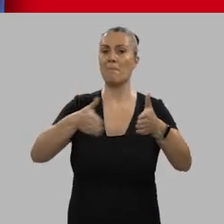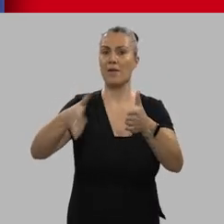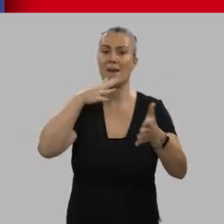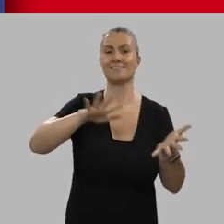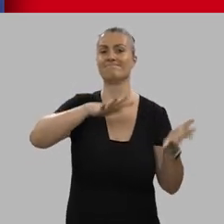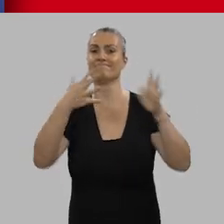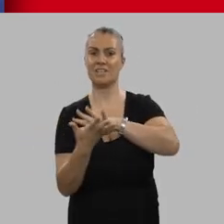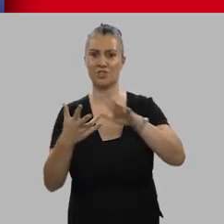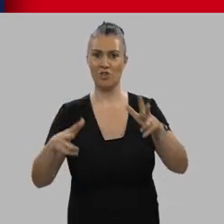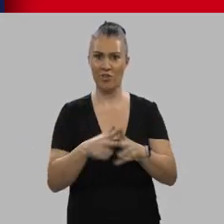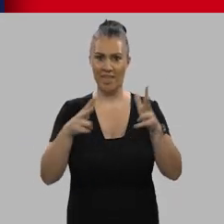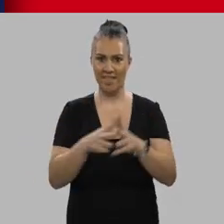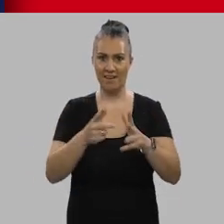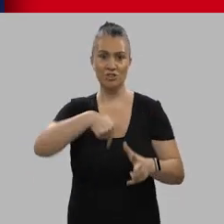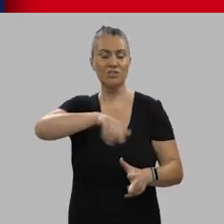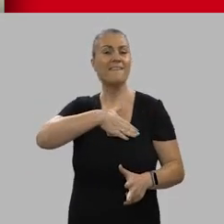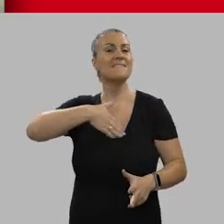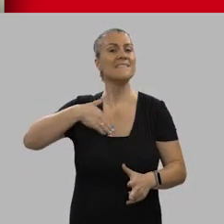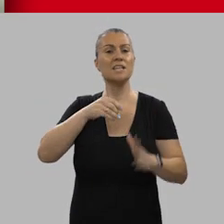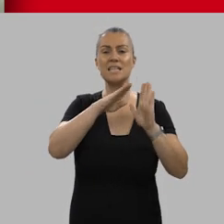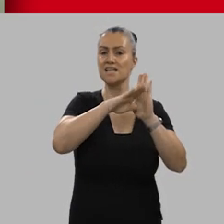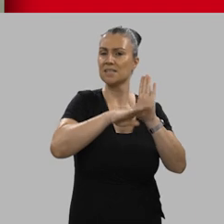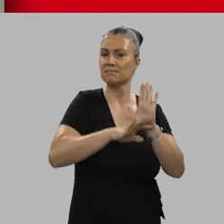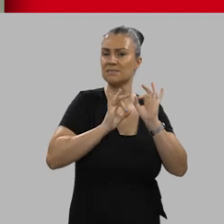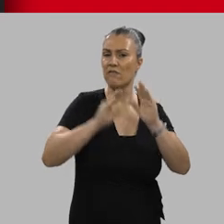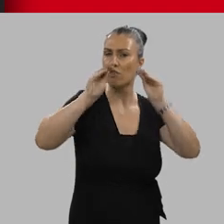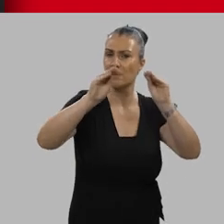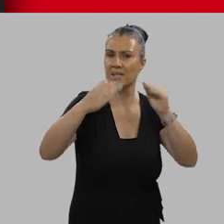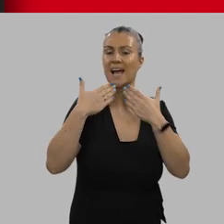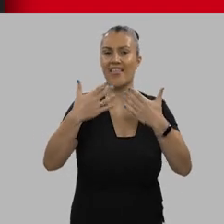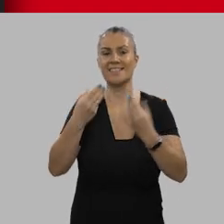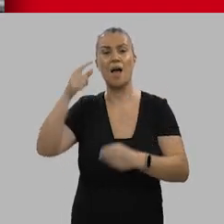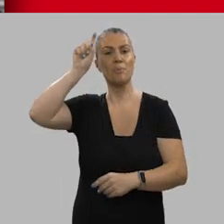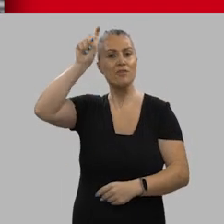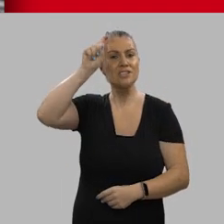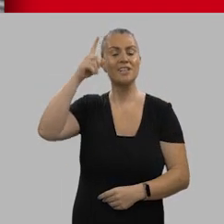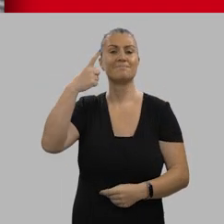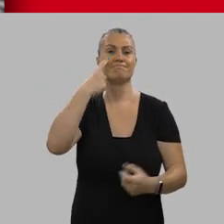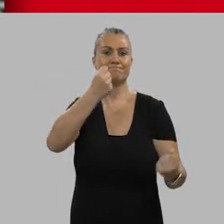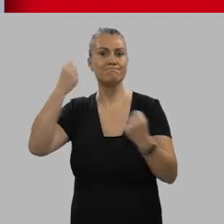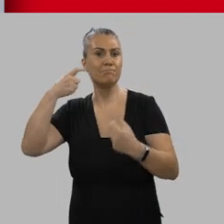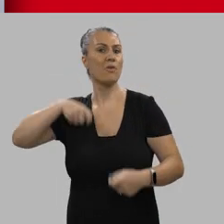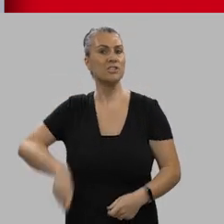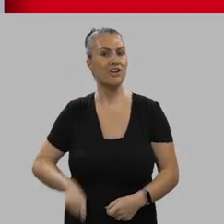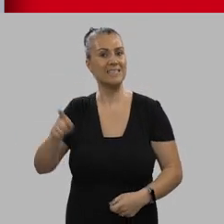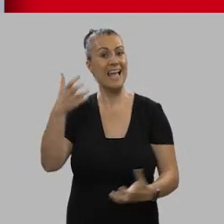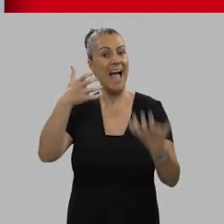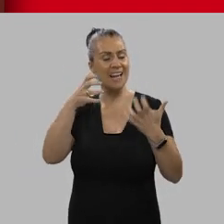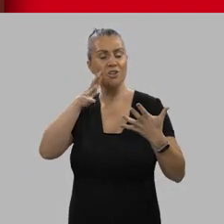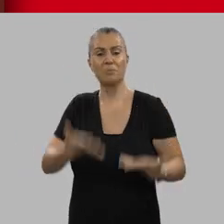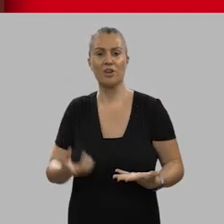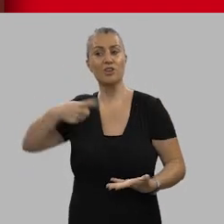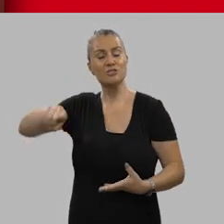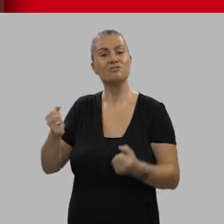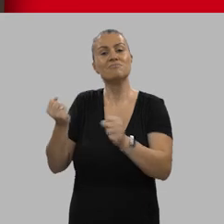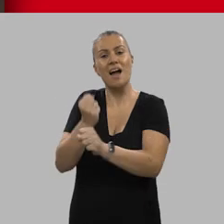medio para transformar la sociedad. Nos proponemos establecer un itinerario formativo de la mano de profesores, profesionales y expertos del arte contemporáneo